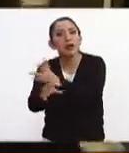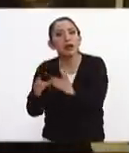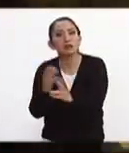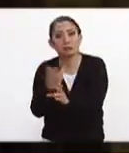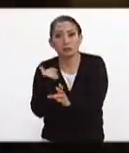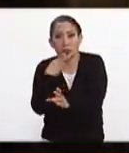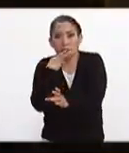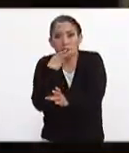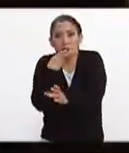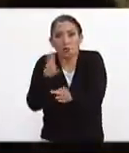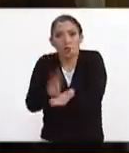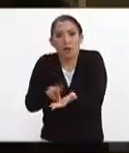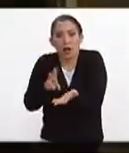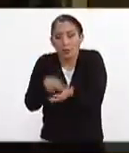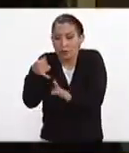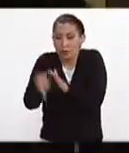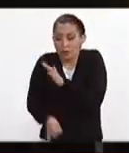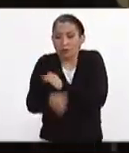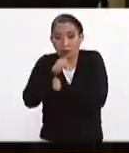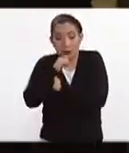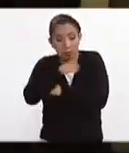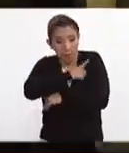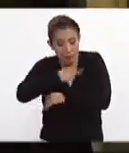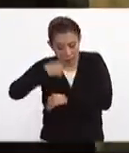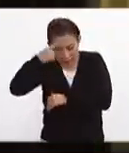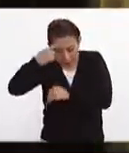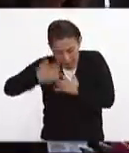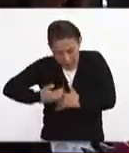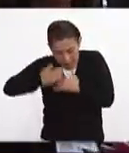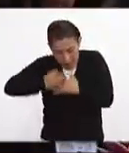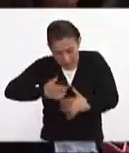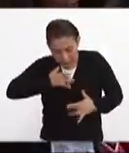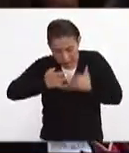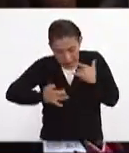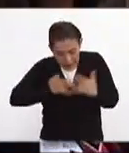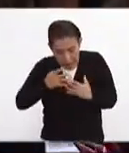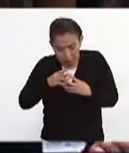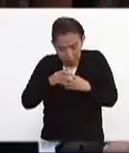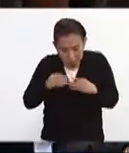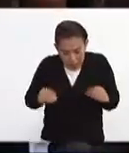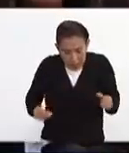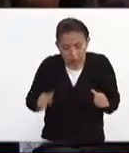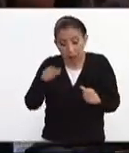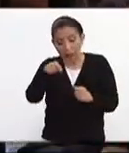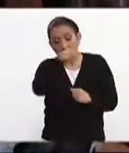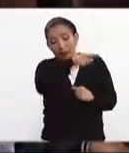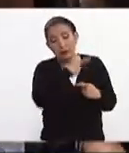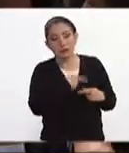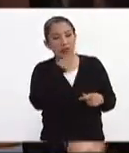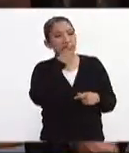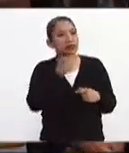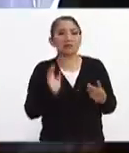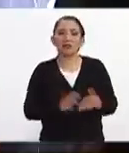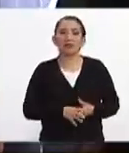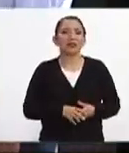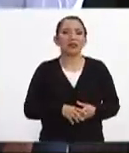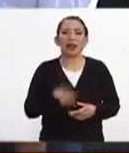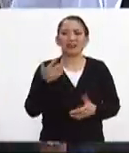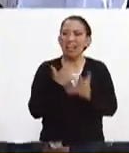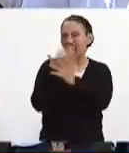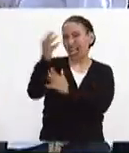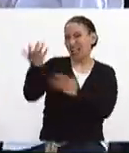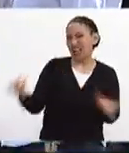realmente una pérdida muy profunda que también hay que procesar y que también hay que trabajar y la gente pronto dice no pues es como muy